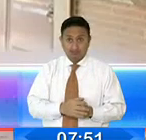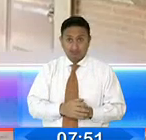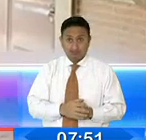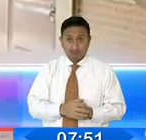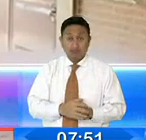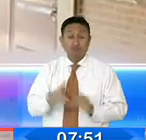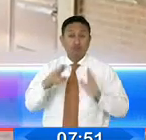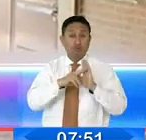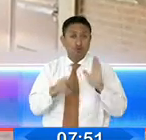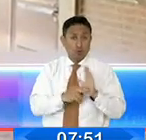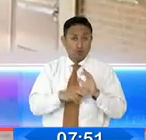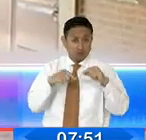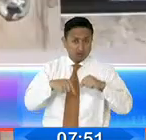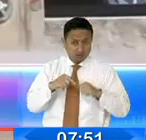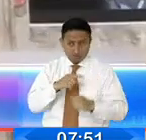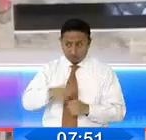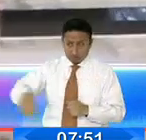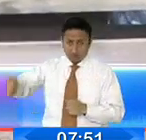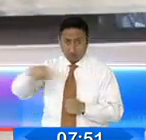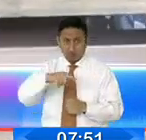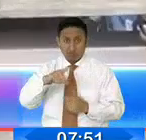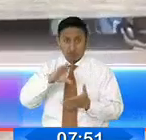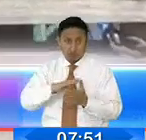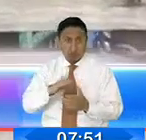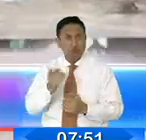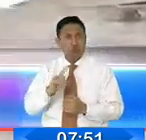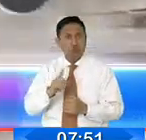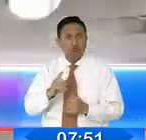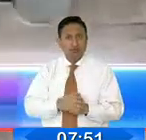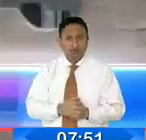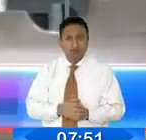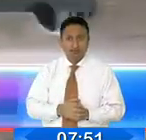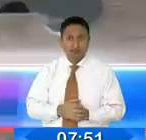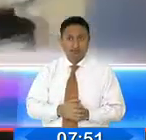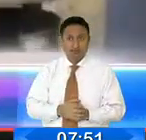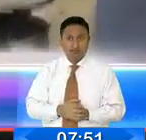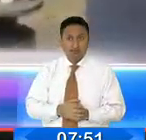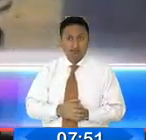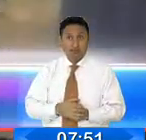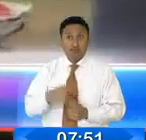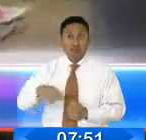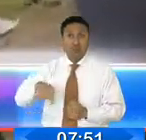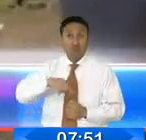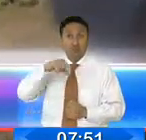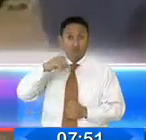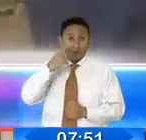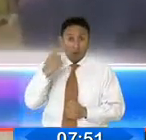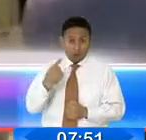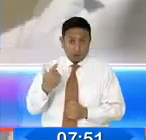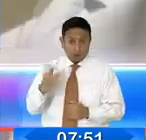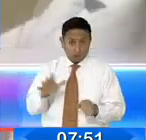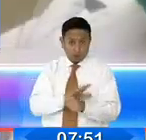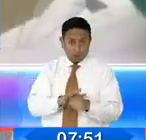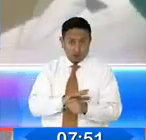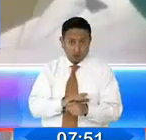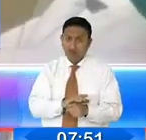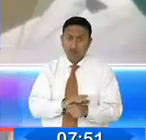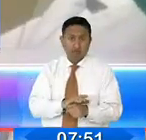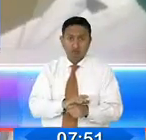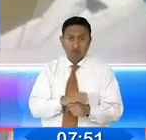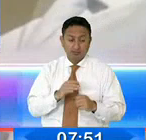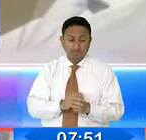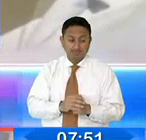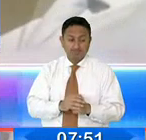una medida alejada a la realidad que vive la ciudad más aún cuando no existe la cantidad de pruebas necesarias. No se están